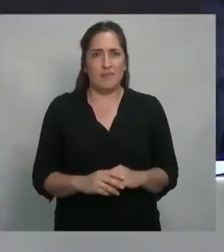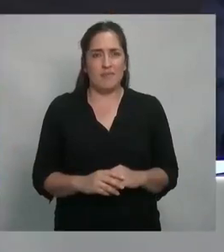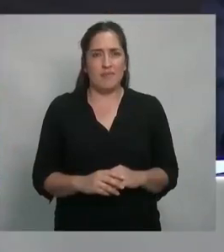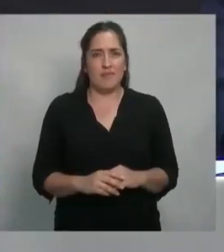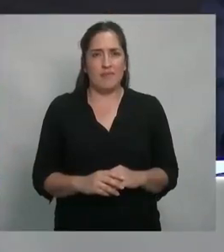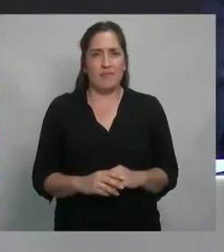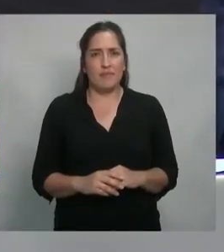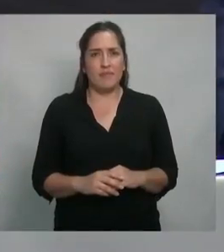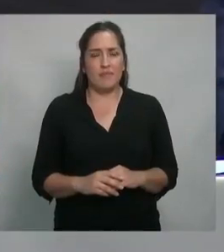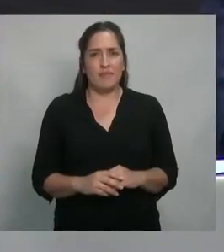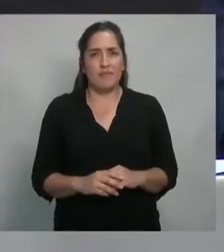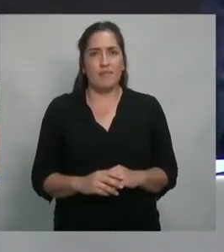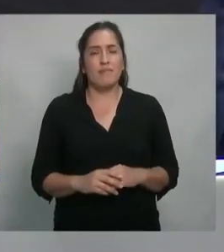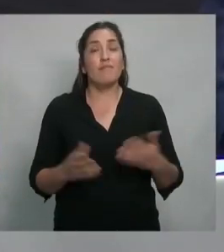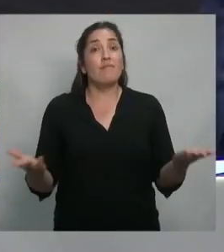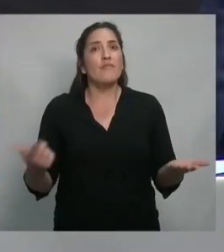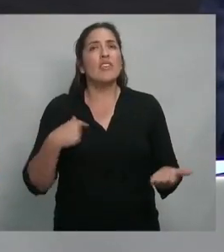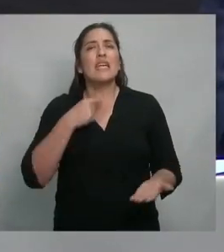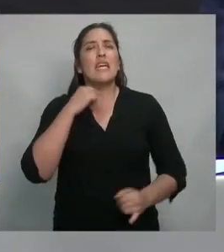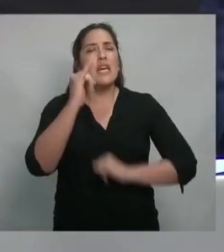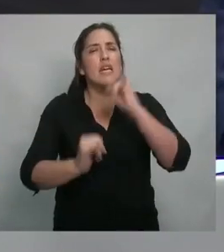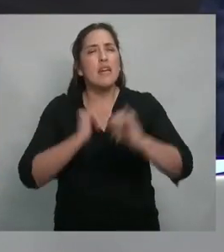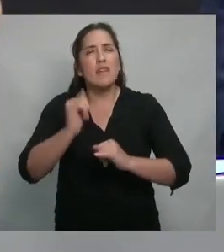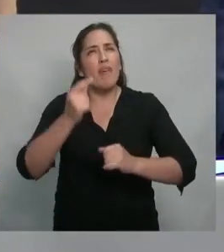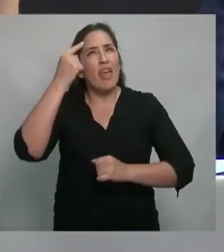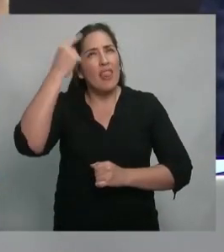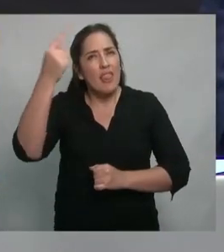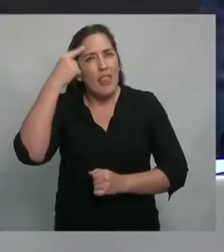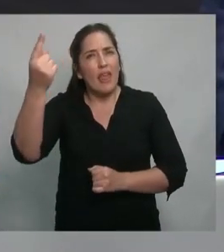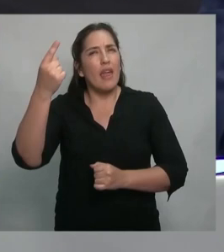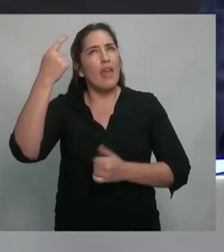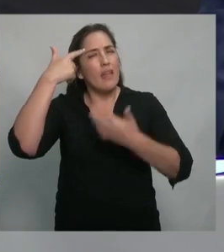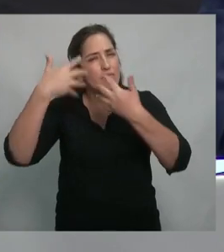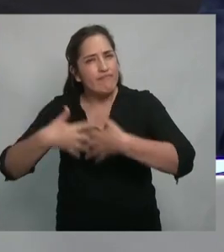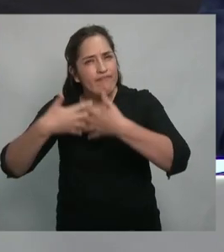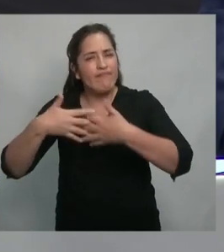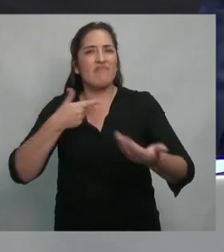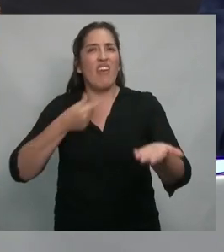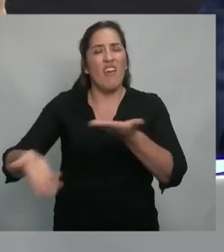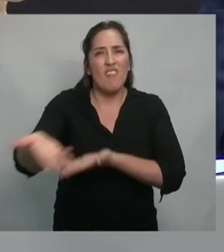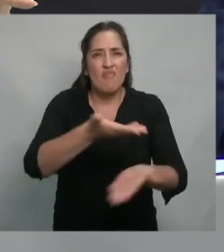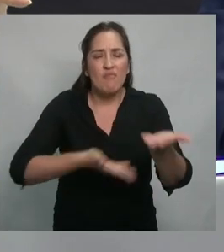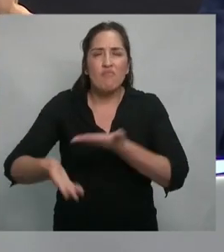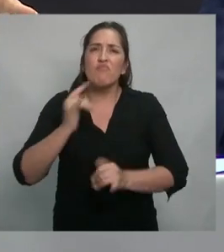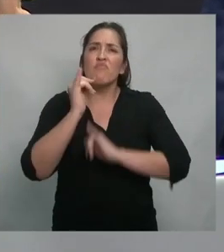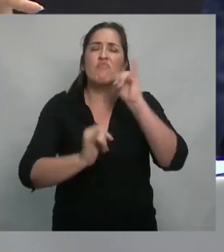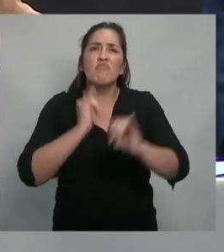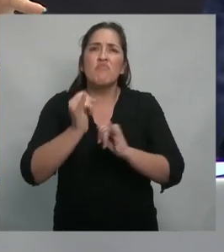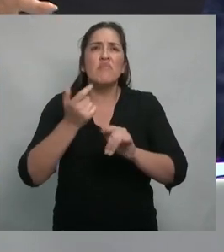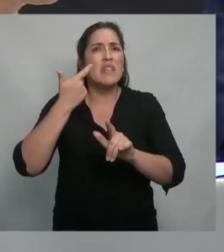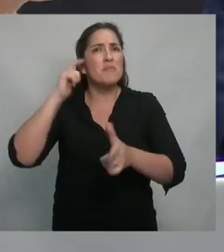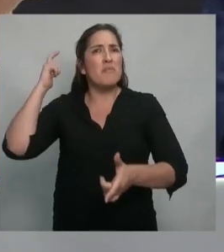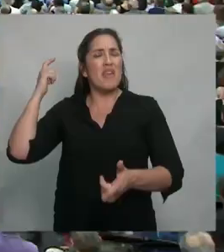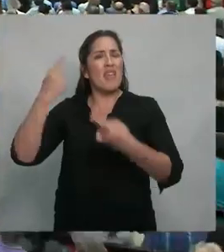venir a a plantearle estas ideas estas reflexiones estos pensamientos y también estas experiencias porque en